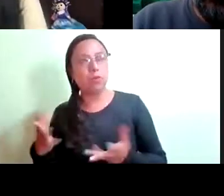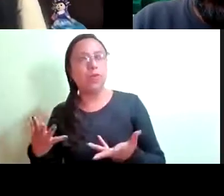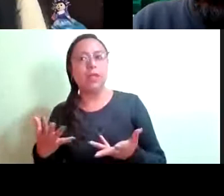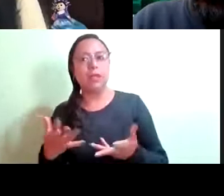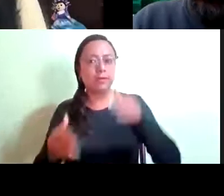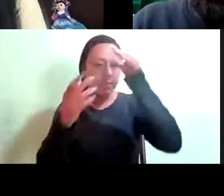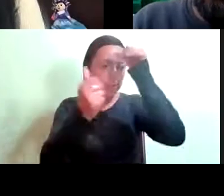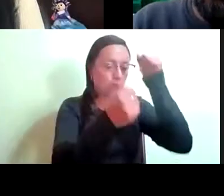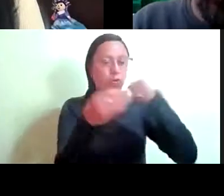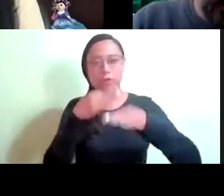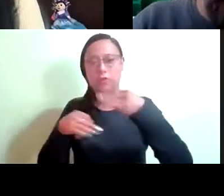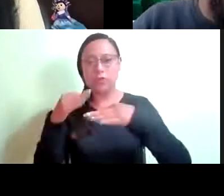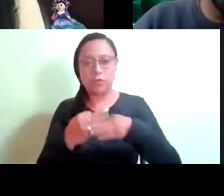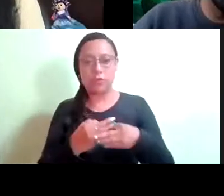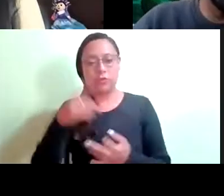eh,